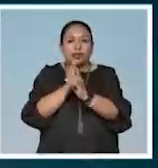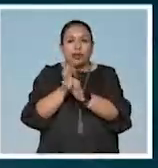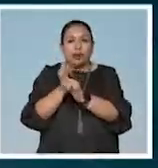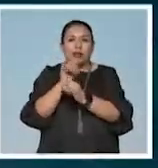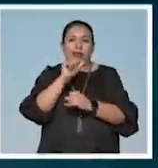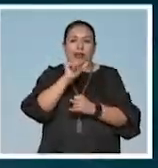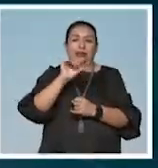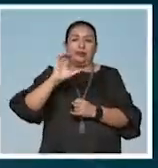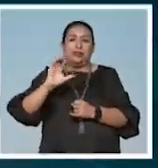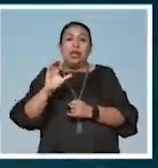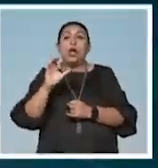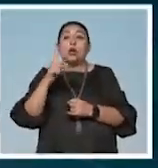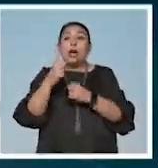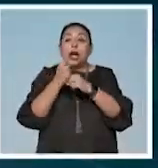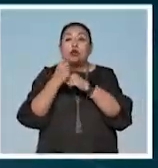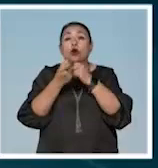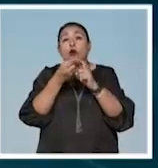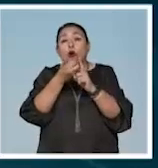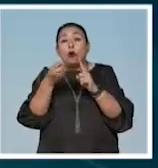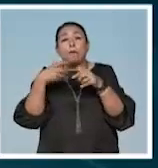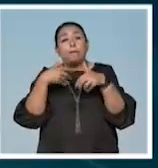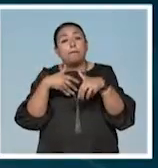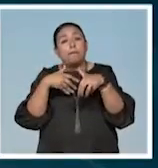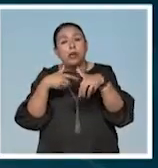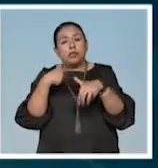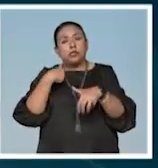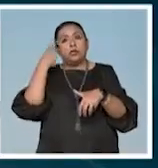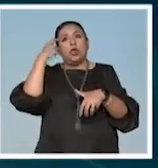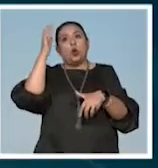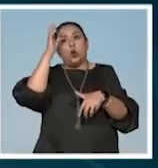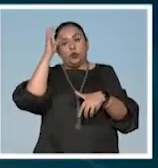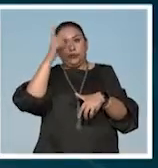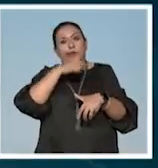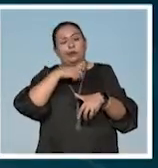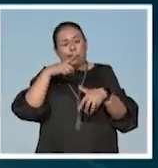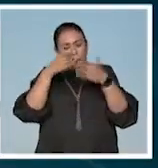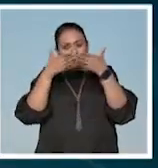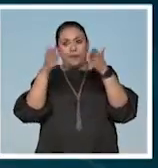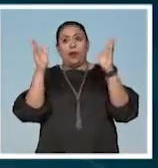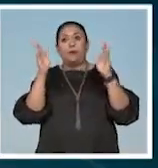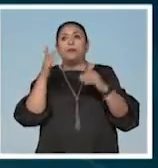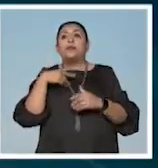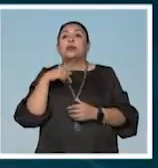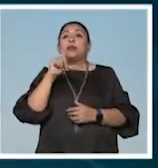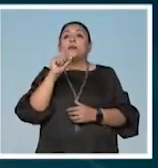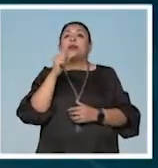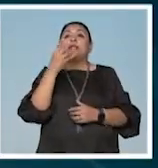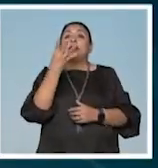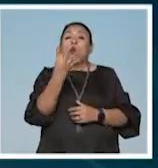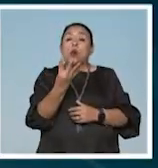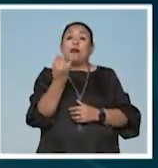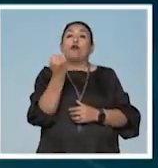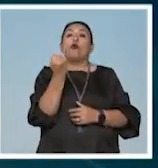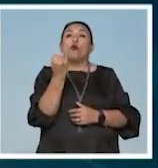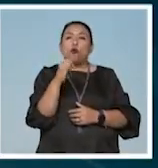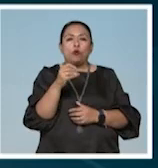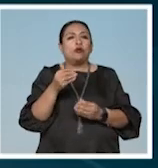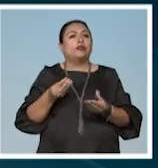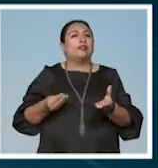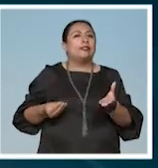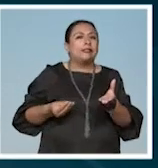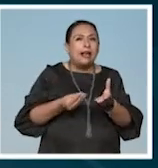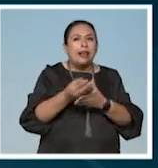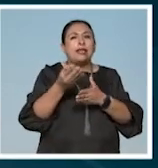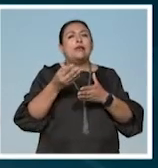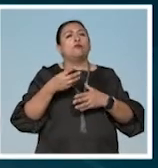Asociación Civil organiza cada año una marcha de concientización. Cada 24 de junio salimos a